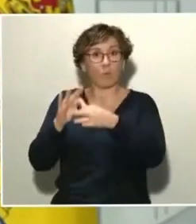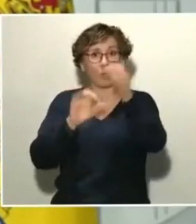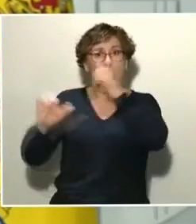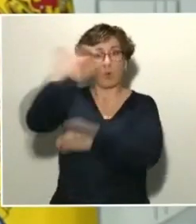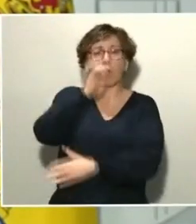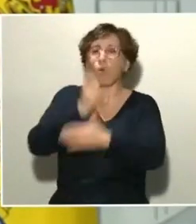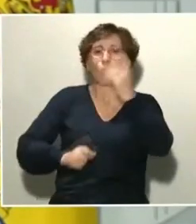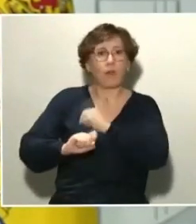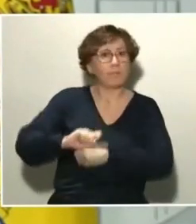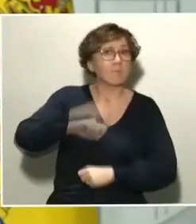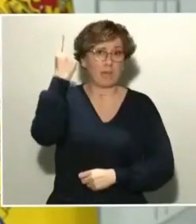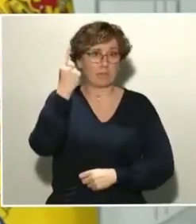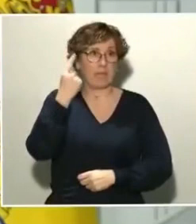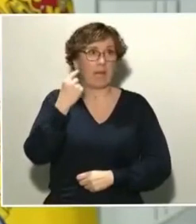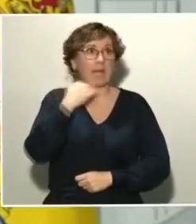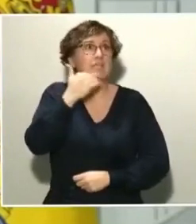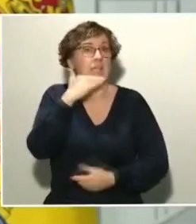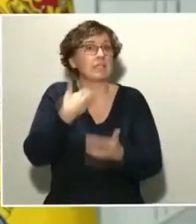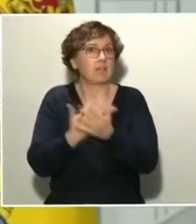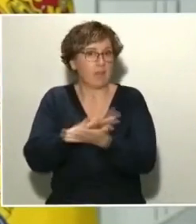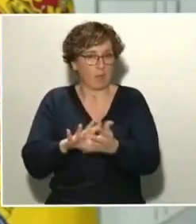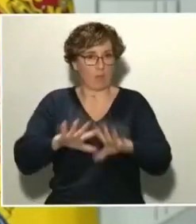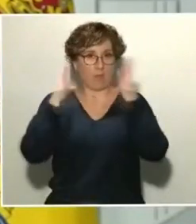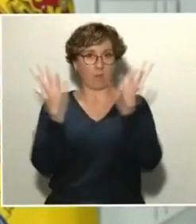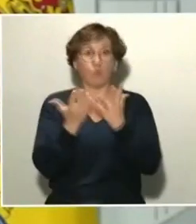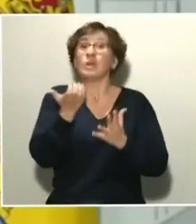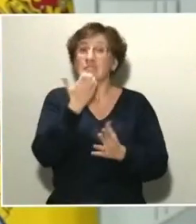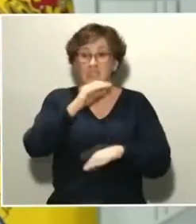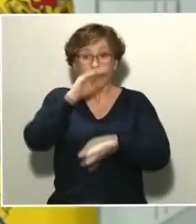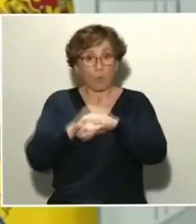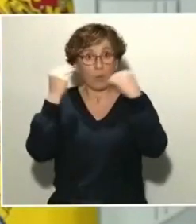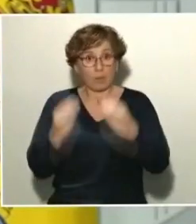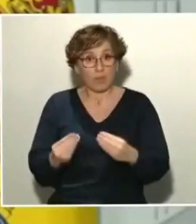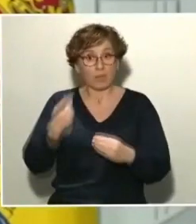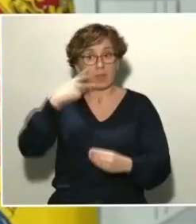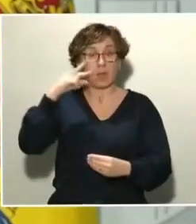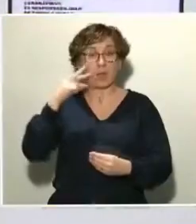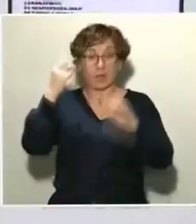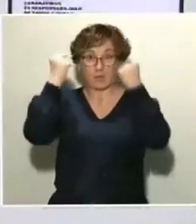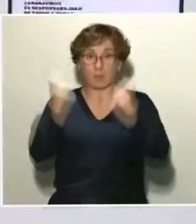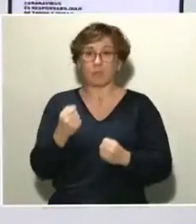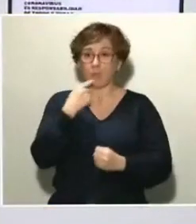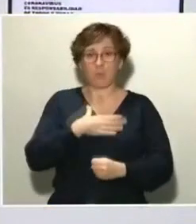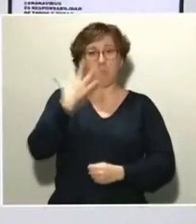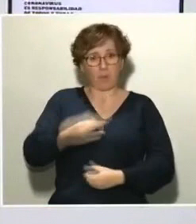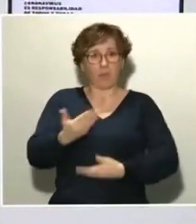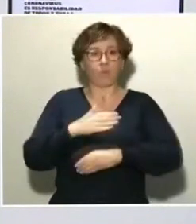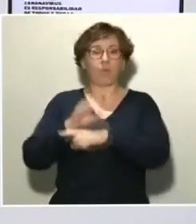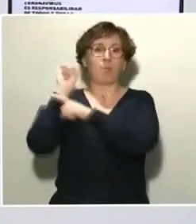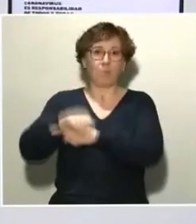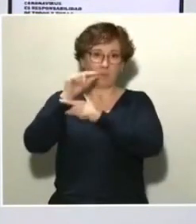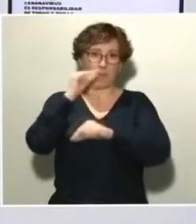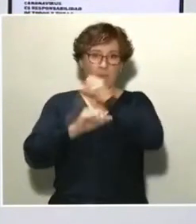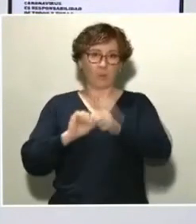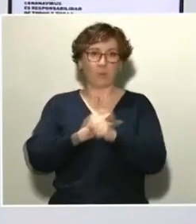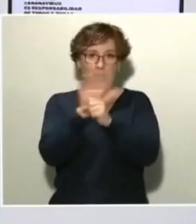si se cumplen bien, a criterio de nuestros expertos, pensamos que nos ayudarán a derrotar el virus. Muchísimas gracias a ambos ministros por su